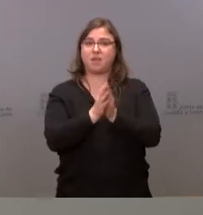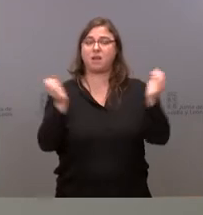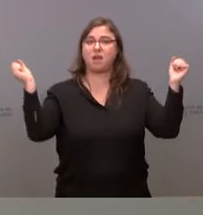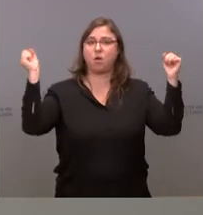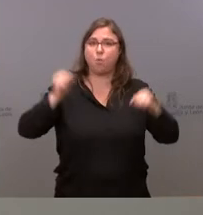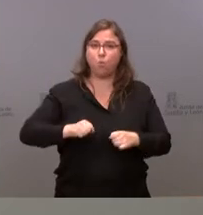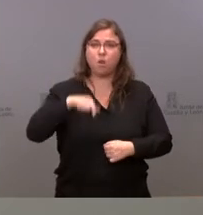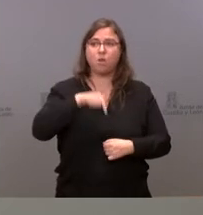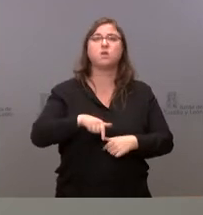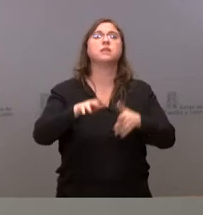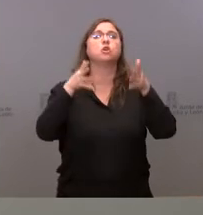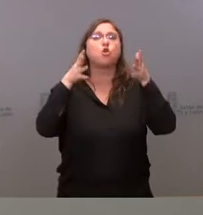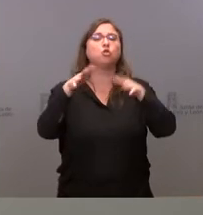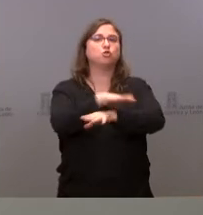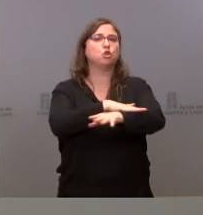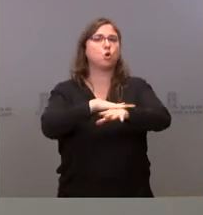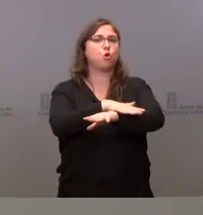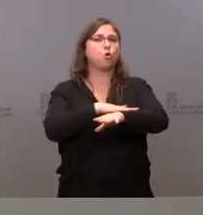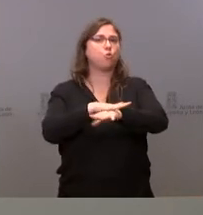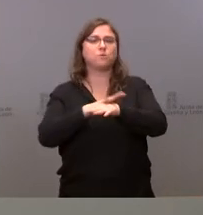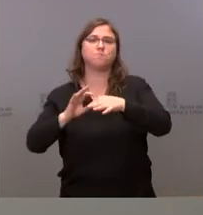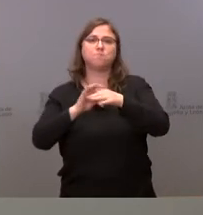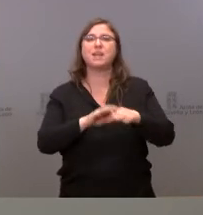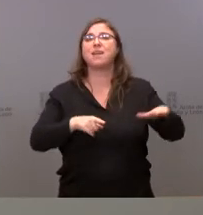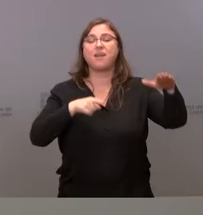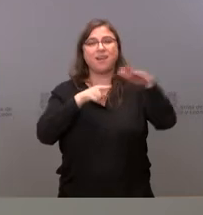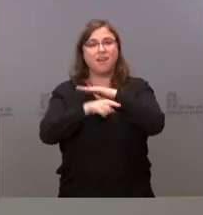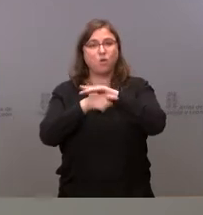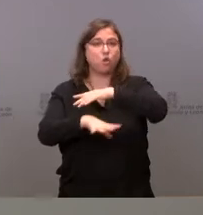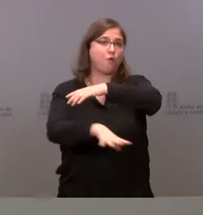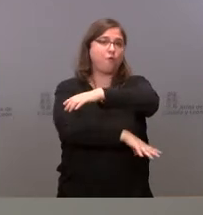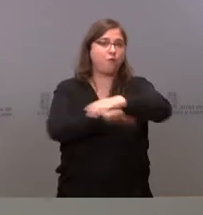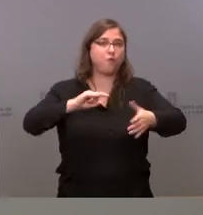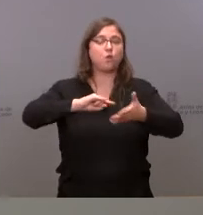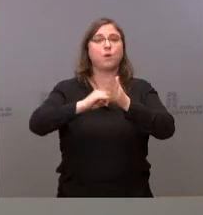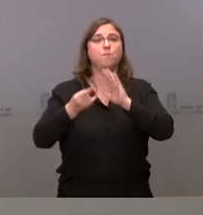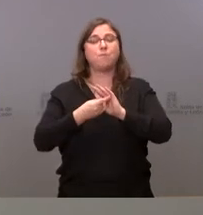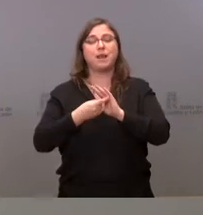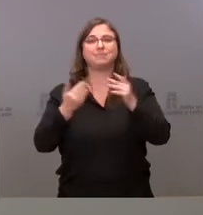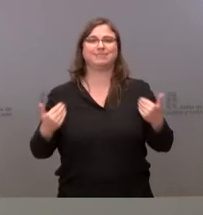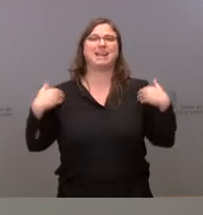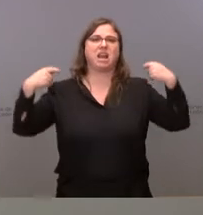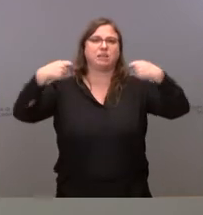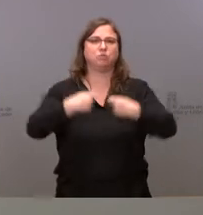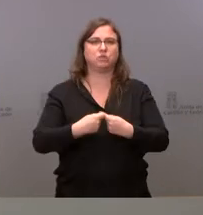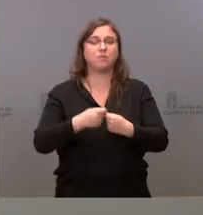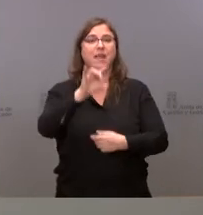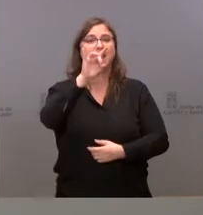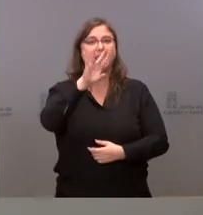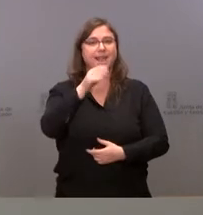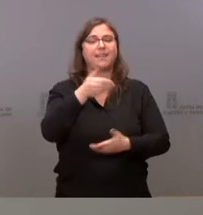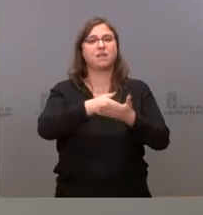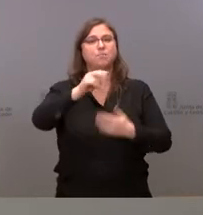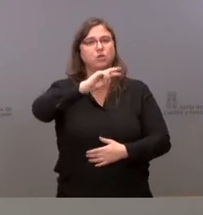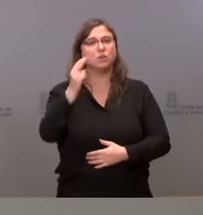a Consejo de Gobierno corresponde también a la ejecución de los fondos del plan corresponsable, 15 millones de euros que